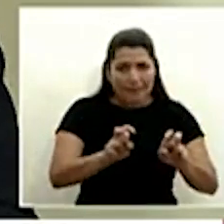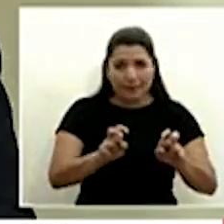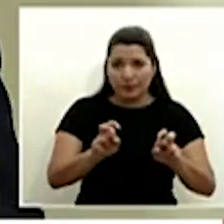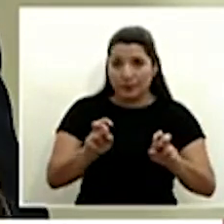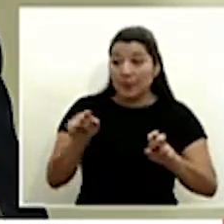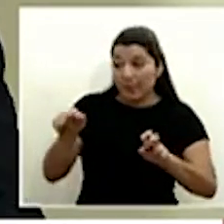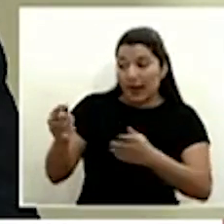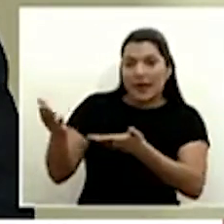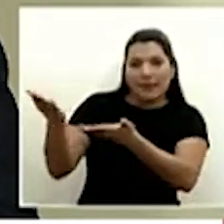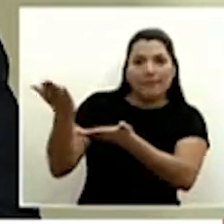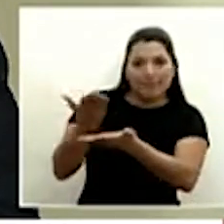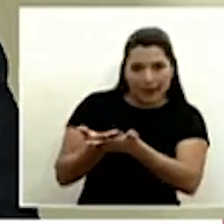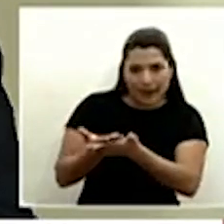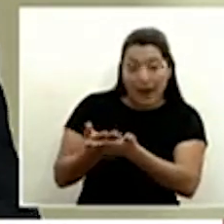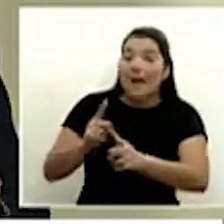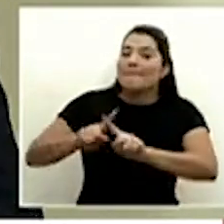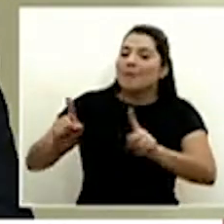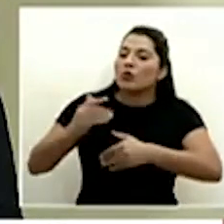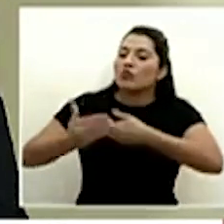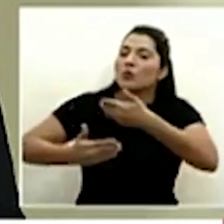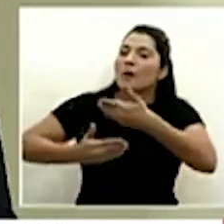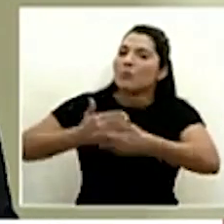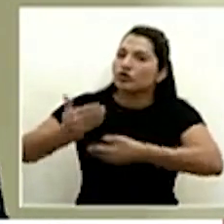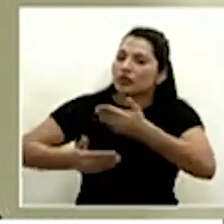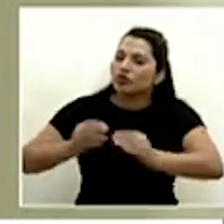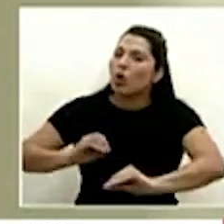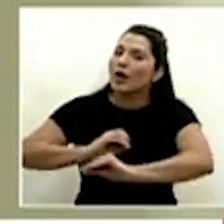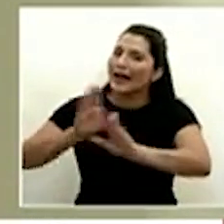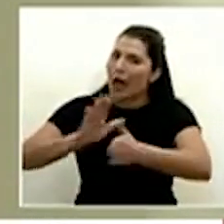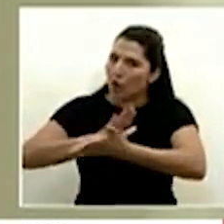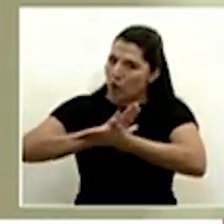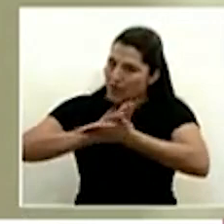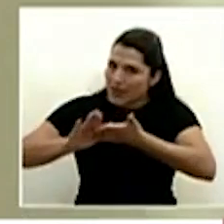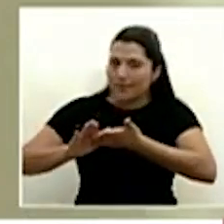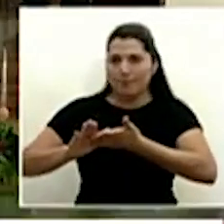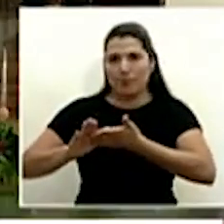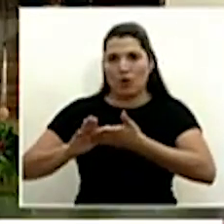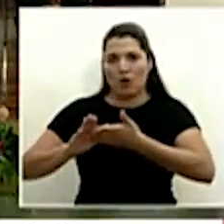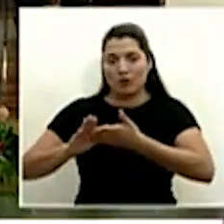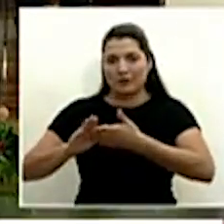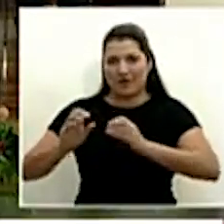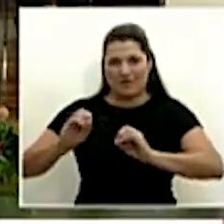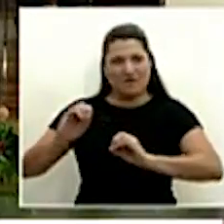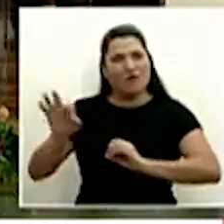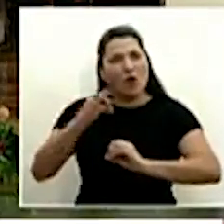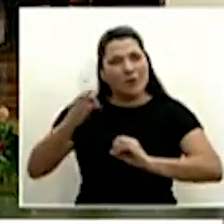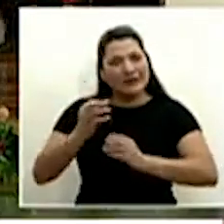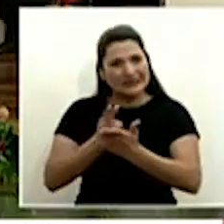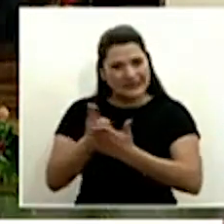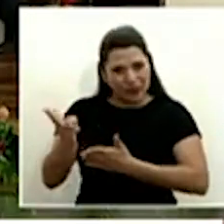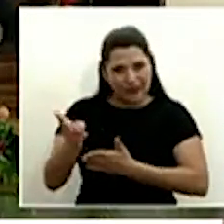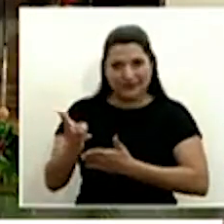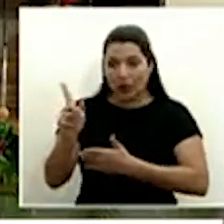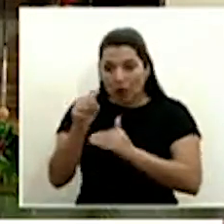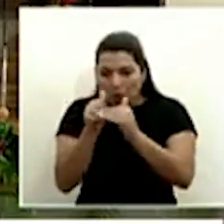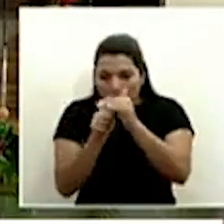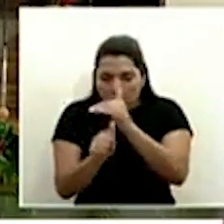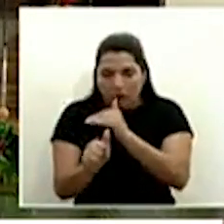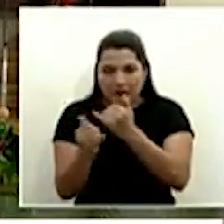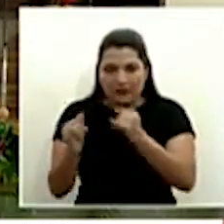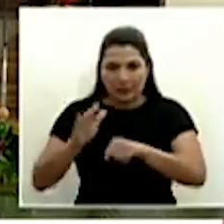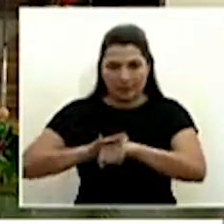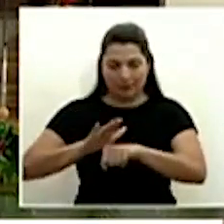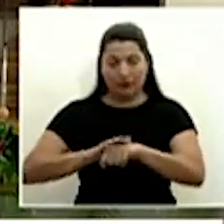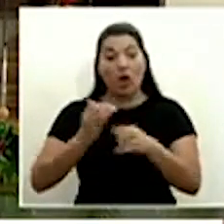traerlas pero si no se hace ese trámite pues obviamente eso no está correcto muchísimas gracias el ministro de seguridad y gobernación al señor Michael